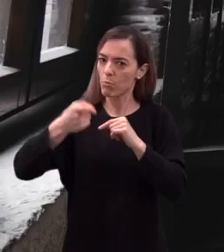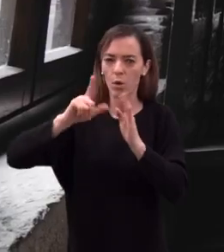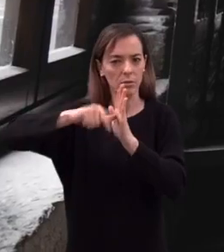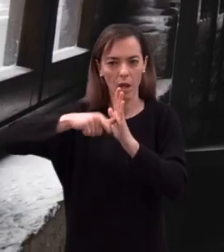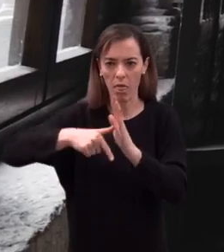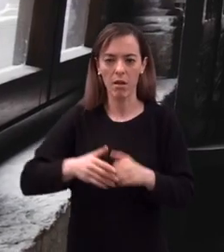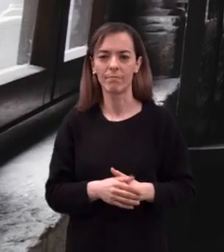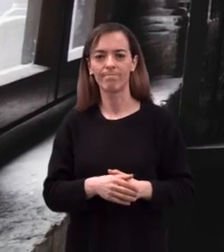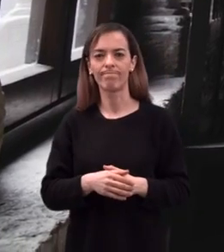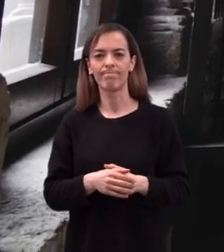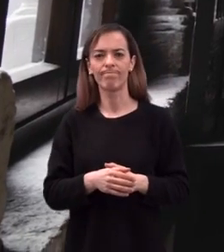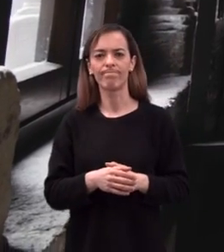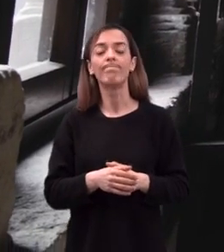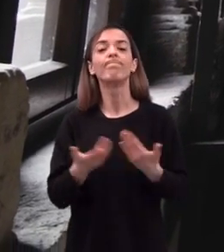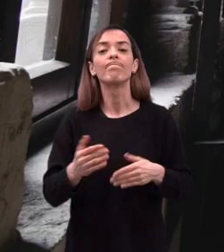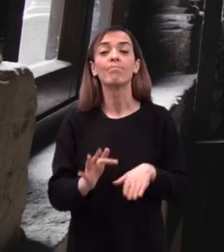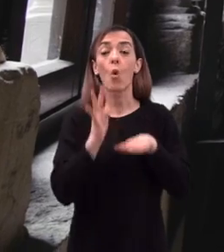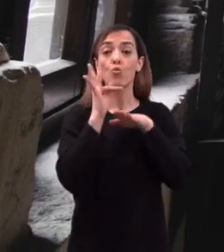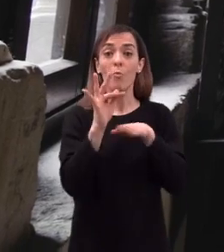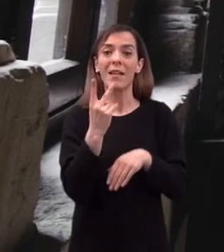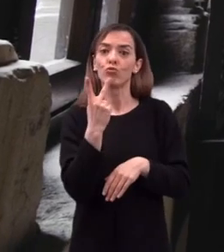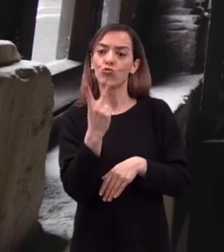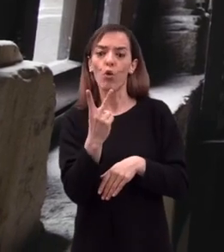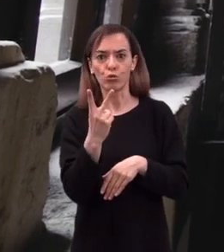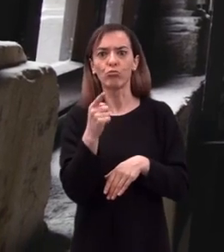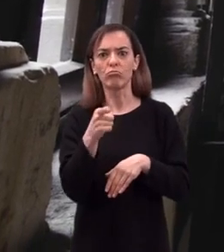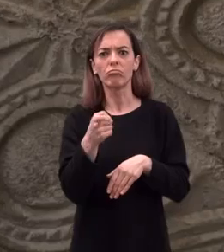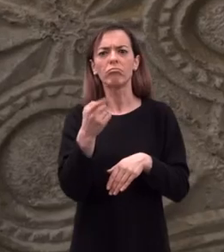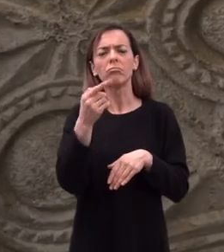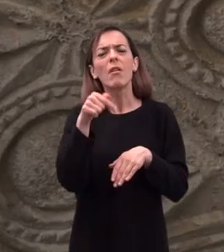Se trata de dos tumbas de abades de época románica.